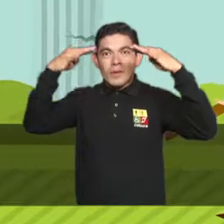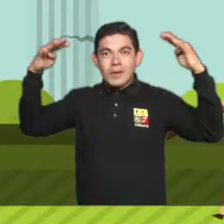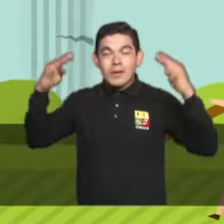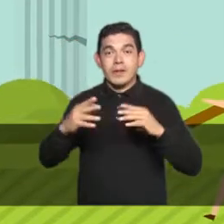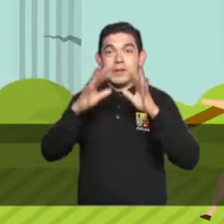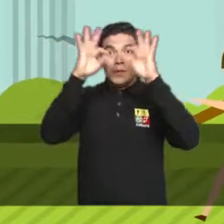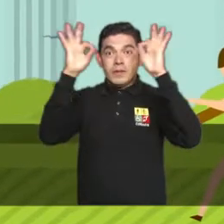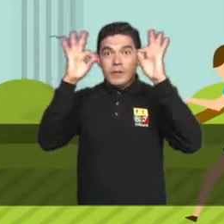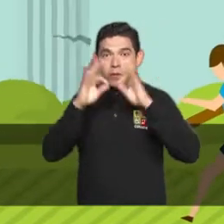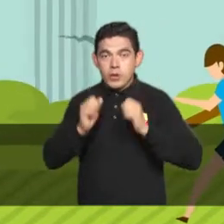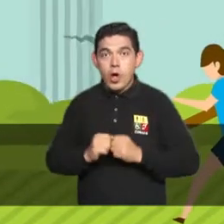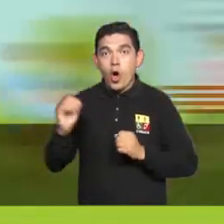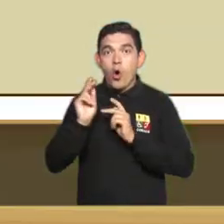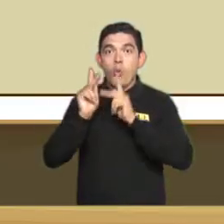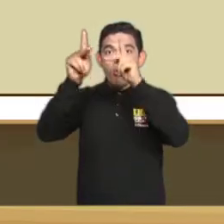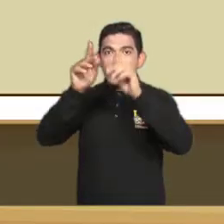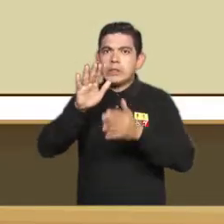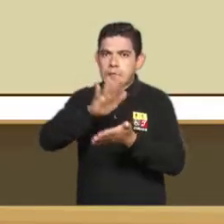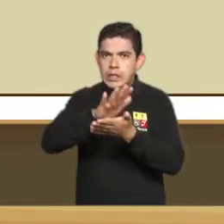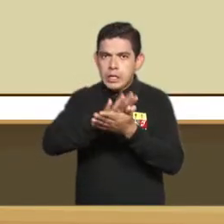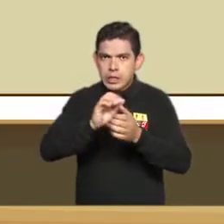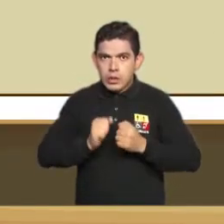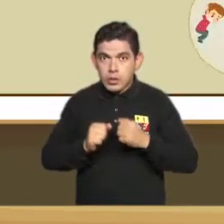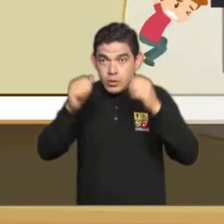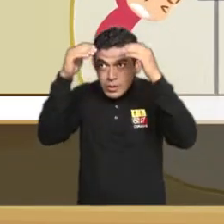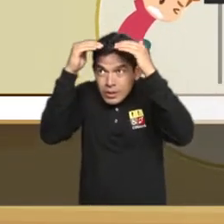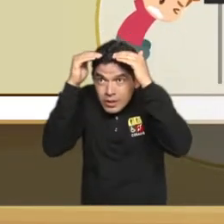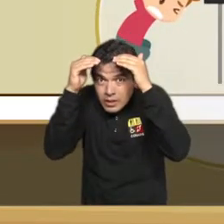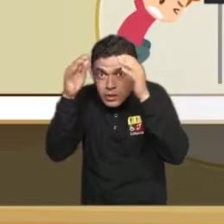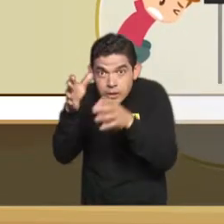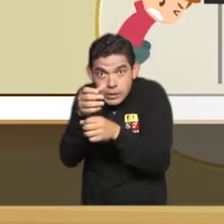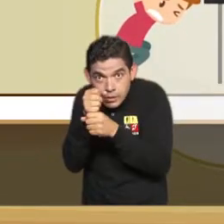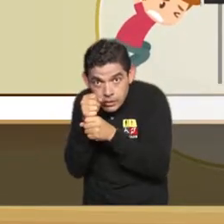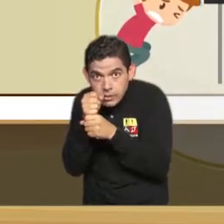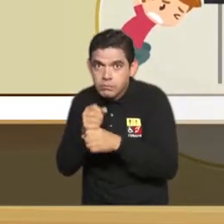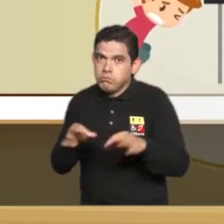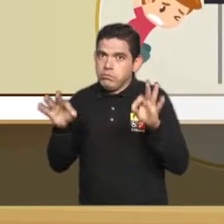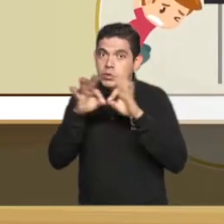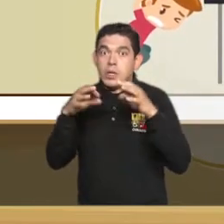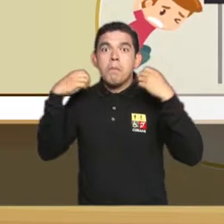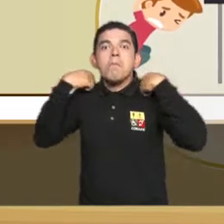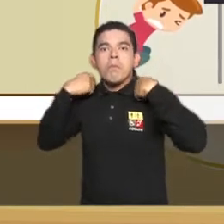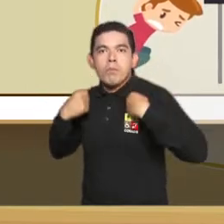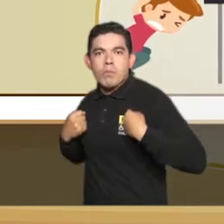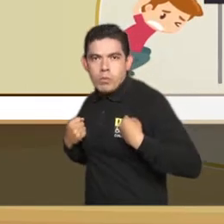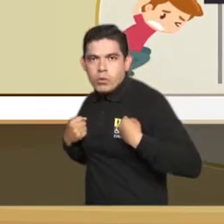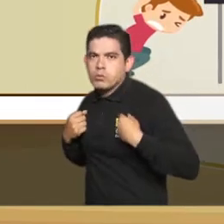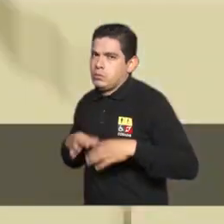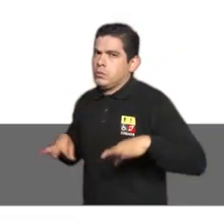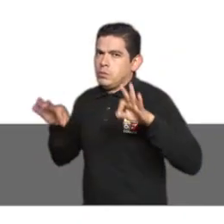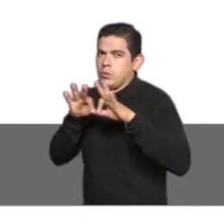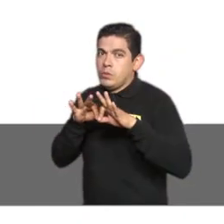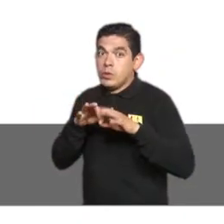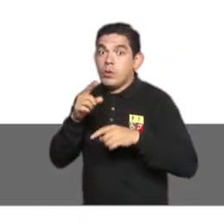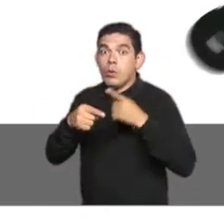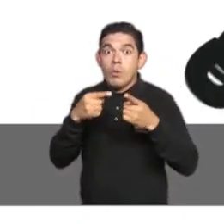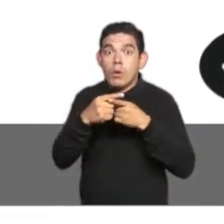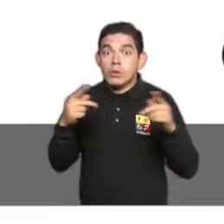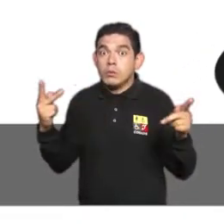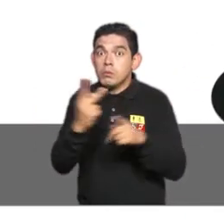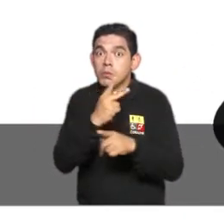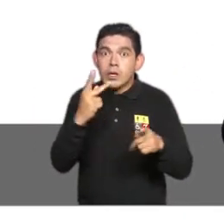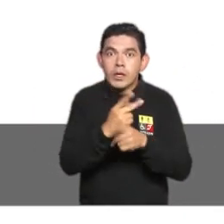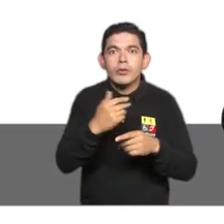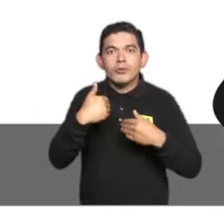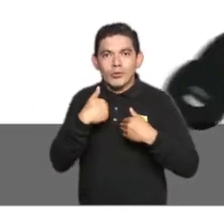postes o vías elevadas. Actúa con carna, agáchate, cúbrete y agárrate. Tenme siempre contigo. Ante